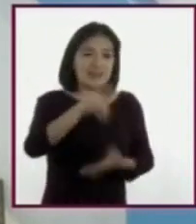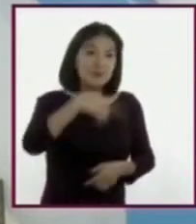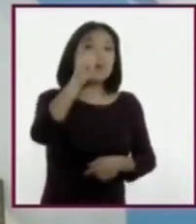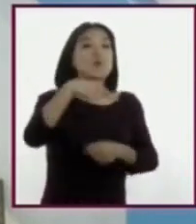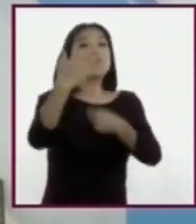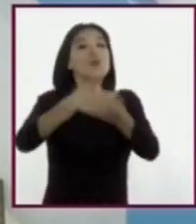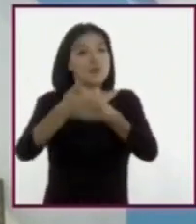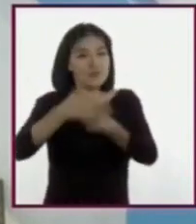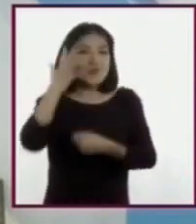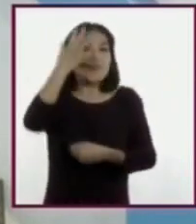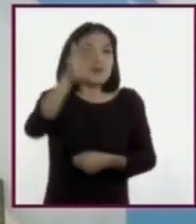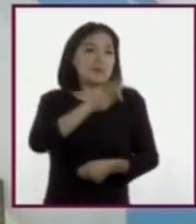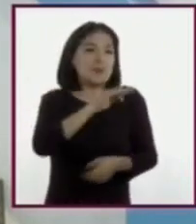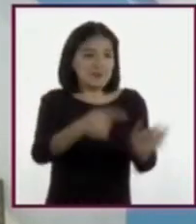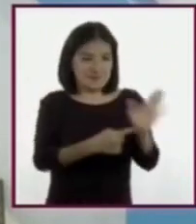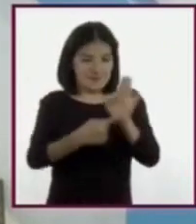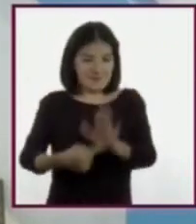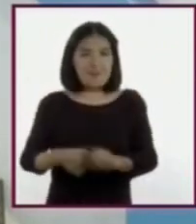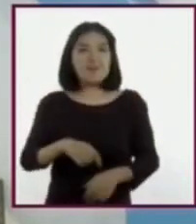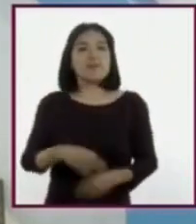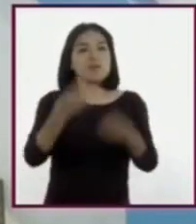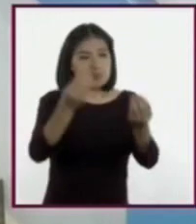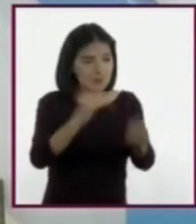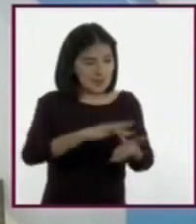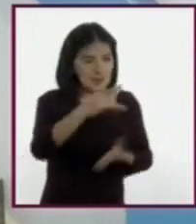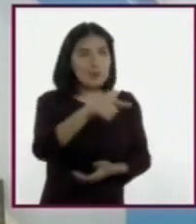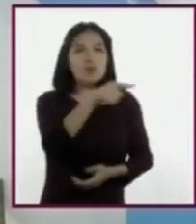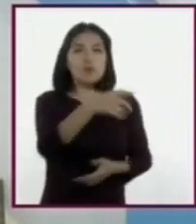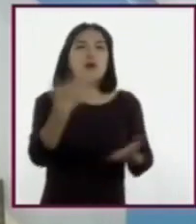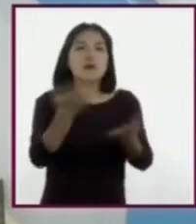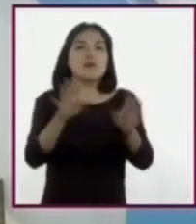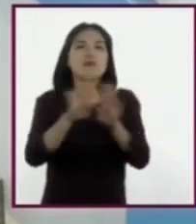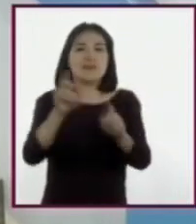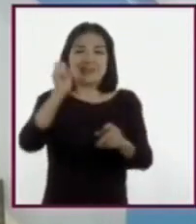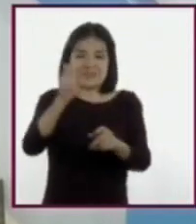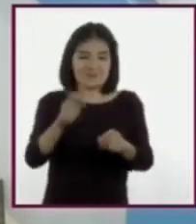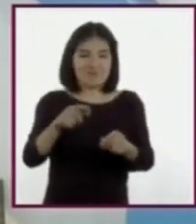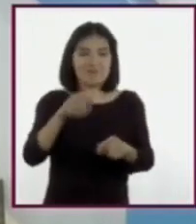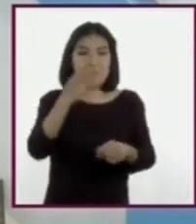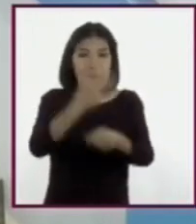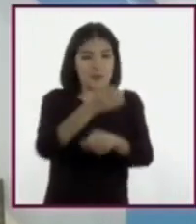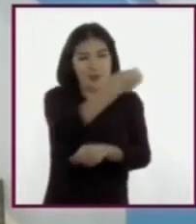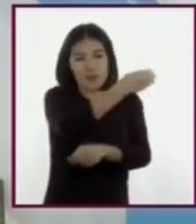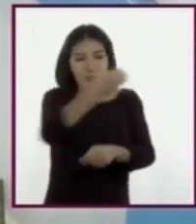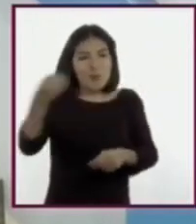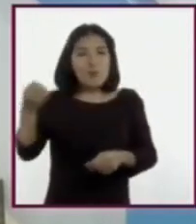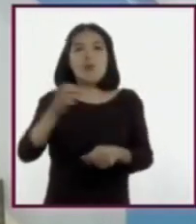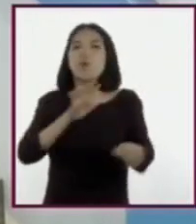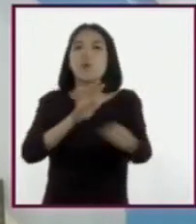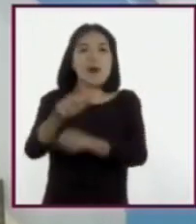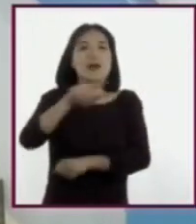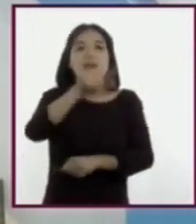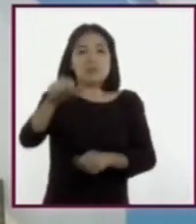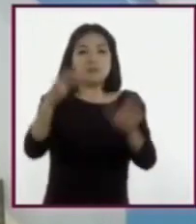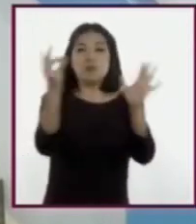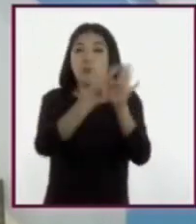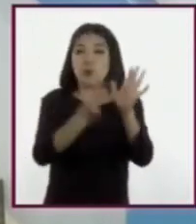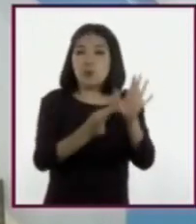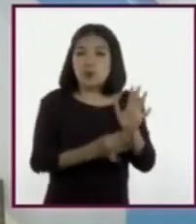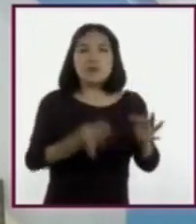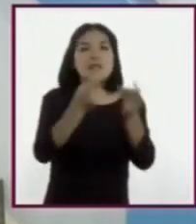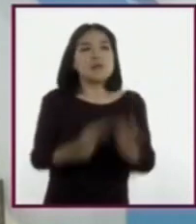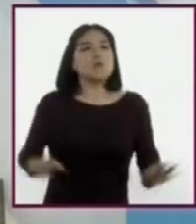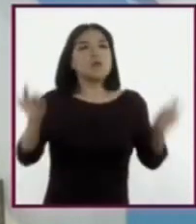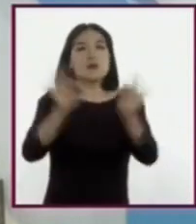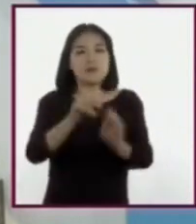futuras ocasiones. Te agradecería si hicieras una recapitulación de los puntos que no pueden olvidar nuestras y